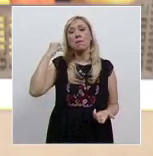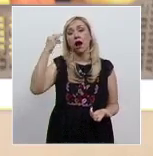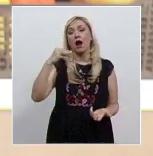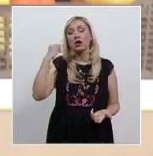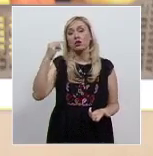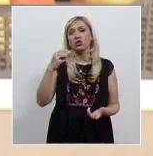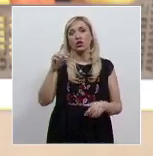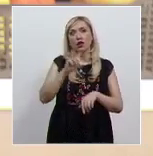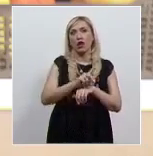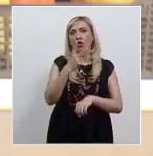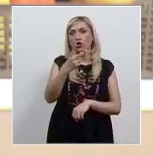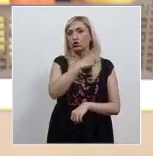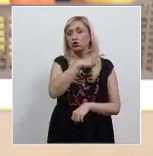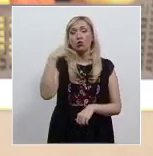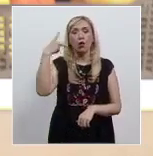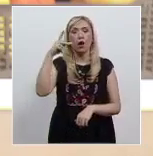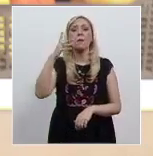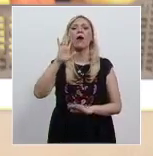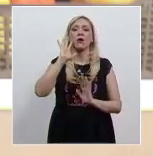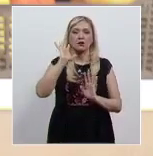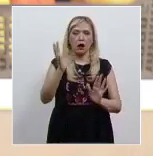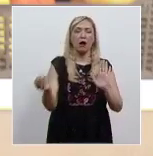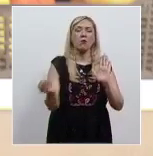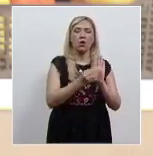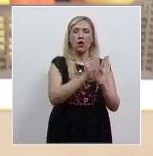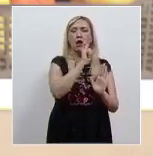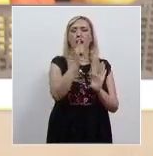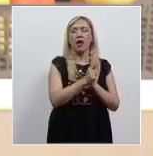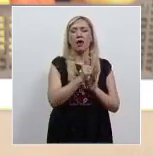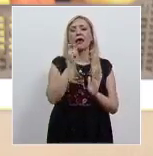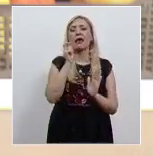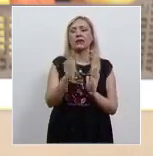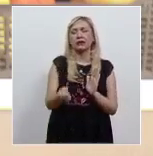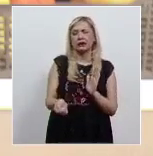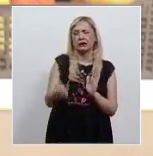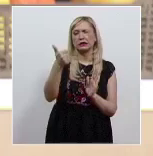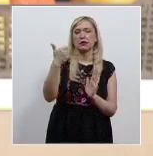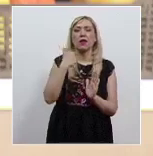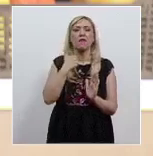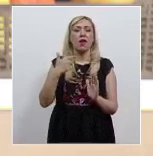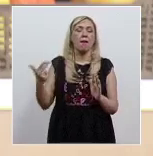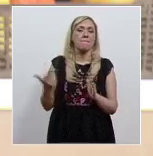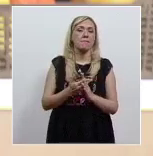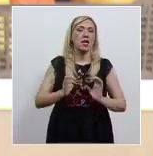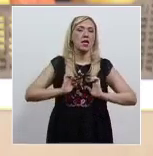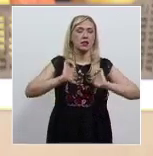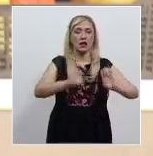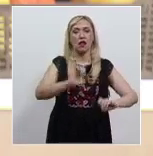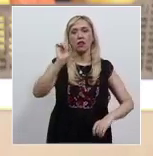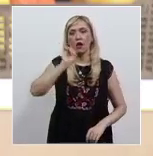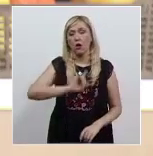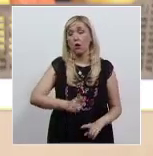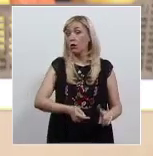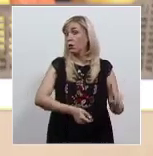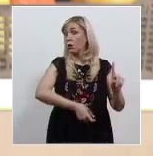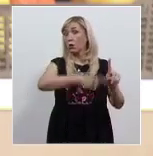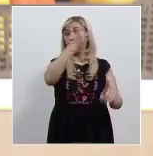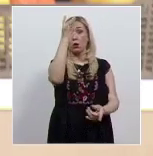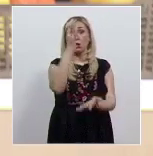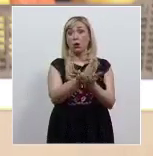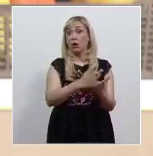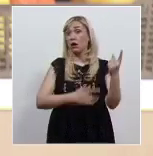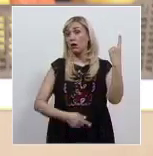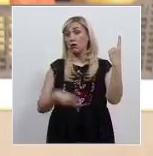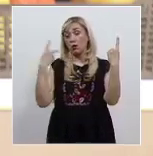reconoce los ataques con ácido como tentativa de femicidio. El Estado de Puebla es el único Estado